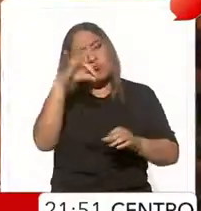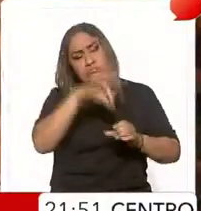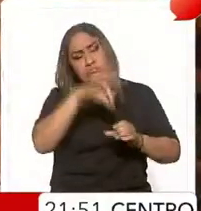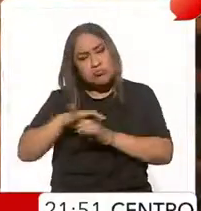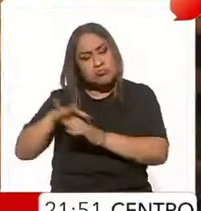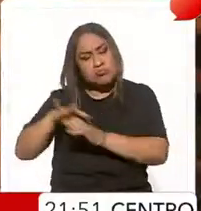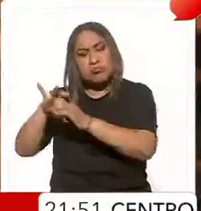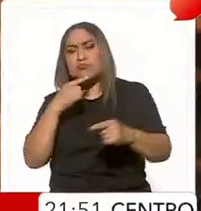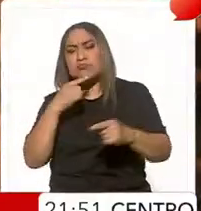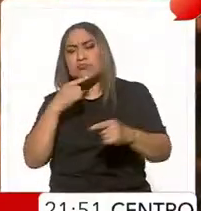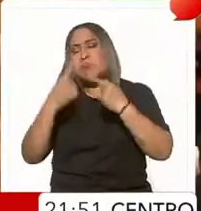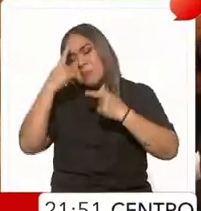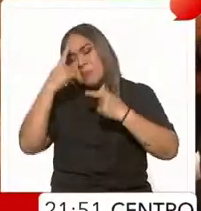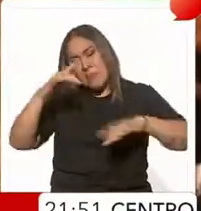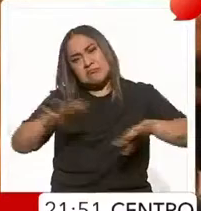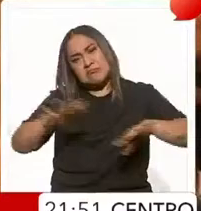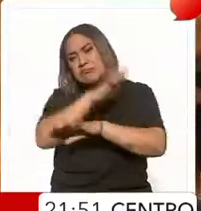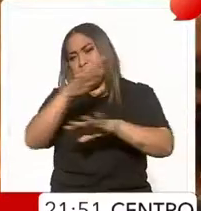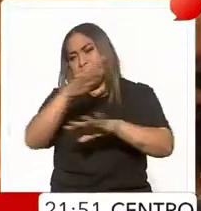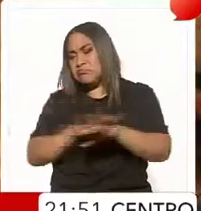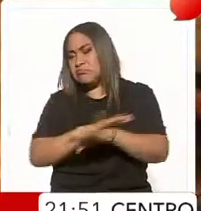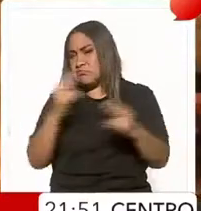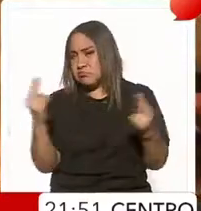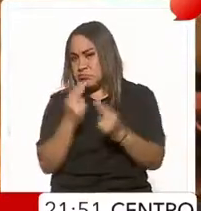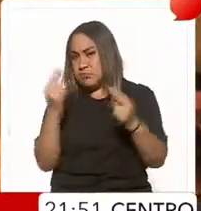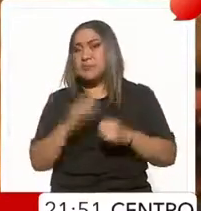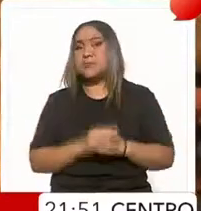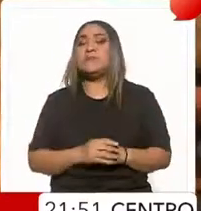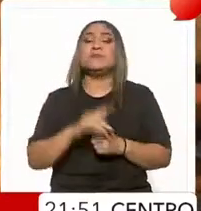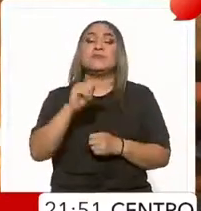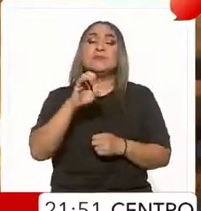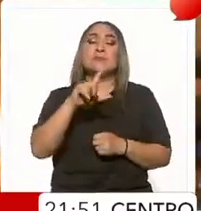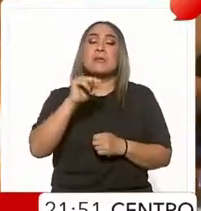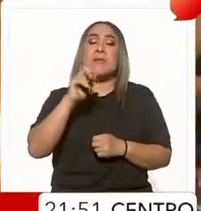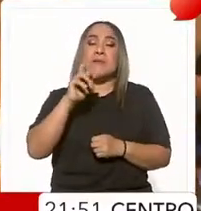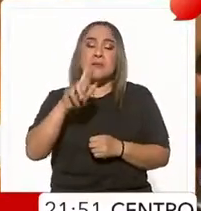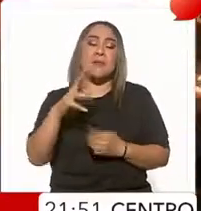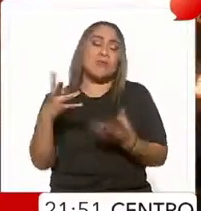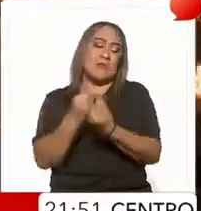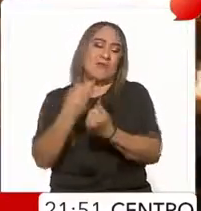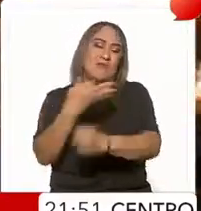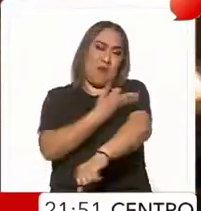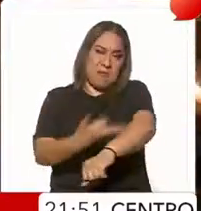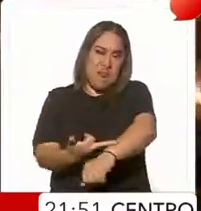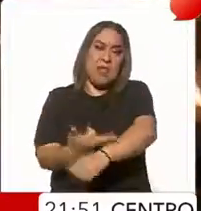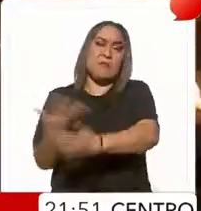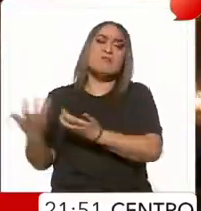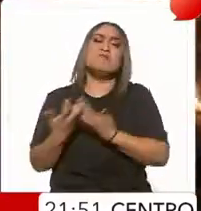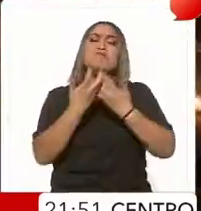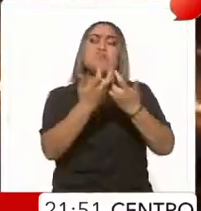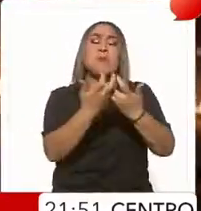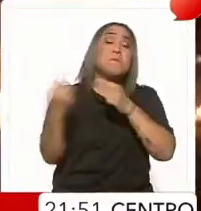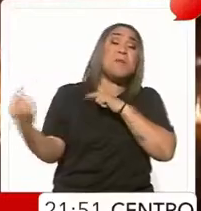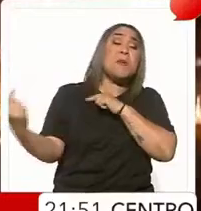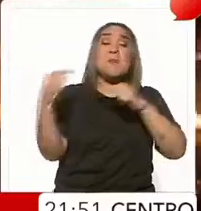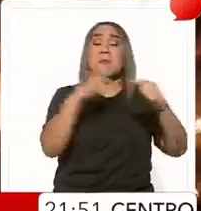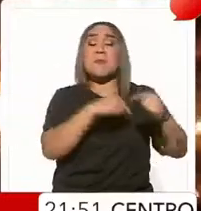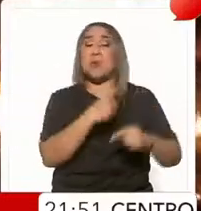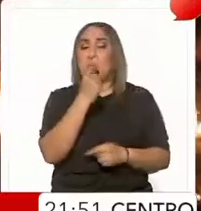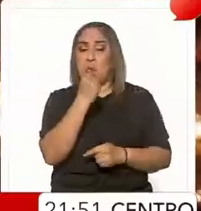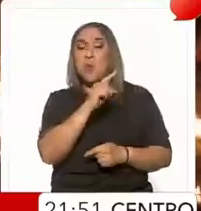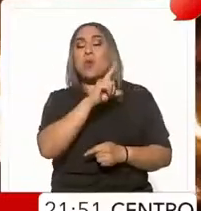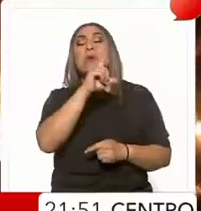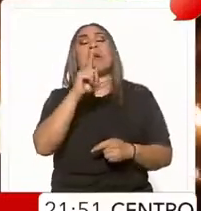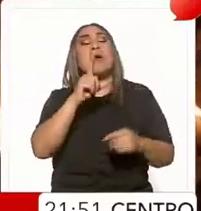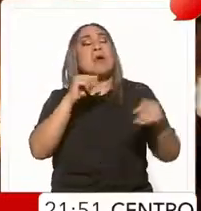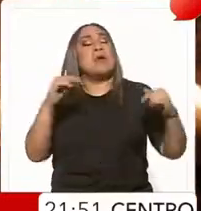legislativas para sustituirlo. En Tel Aviv familias de rehenes y acompañantes enfrentaron a la policía luego de bloquear una